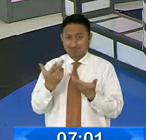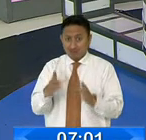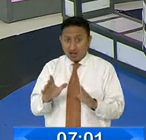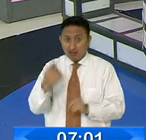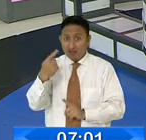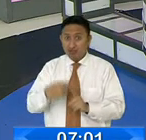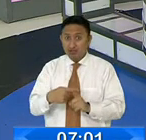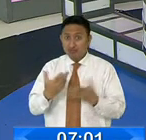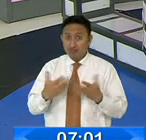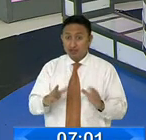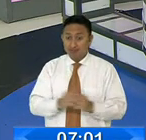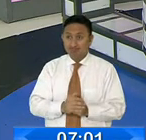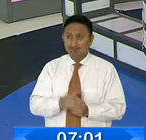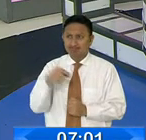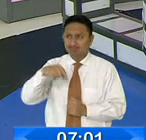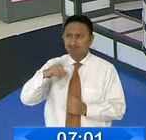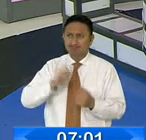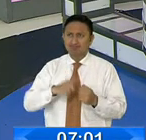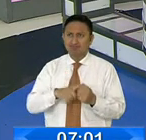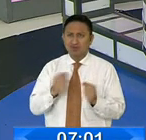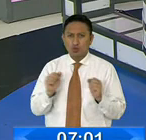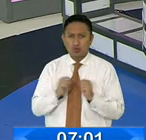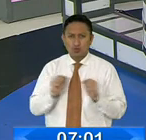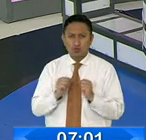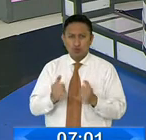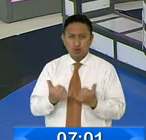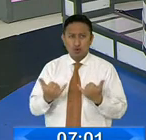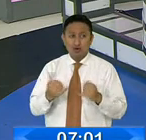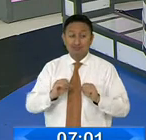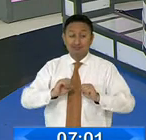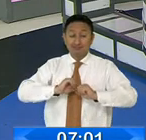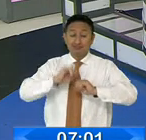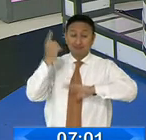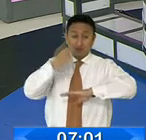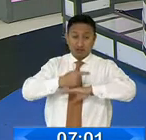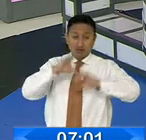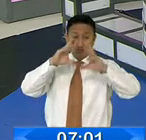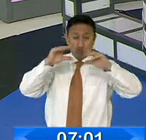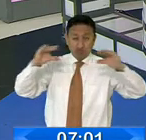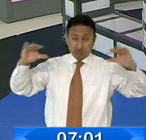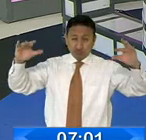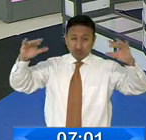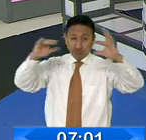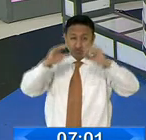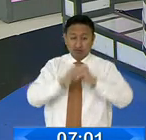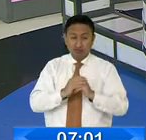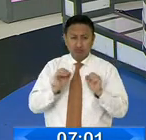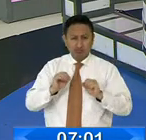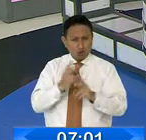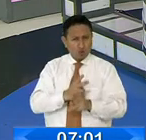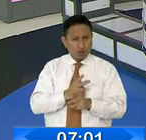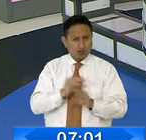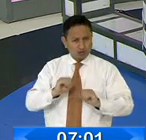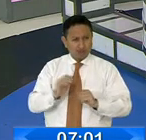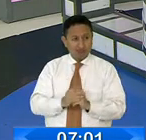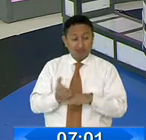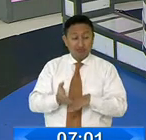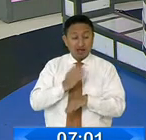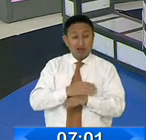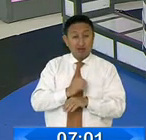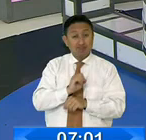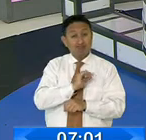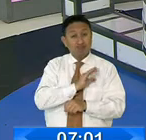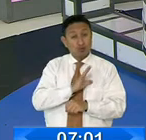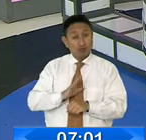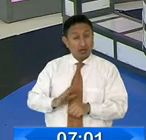mes. Fríecito el clima en la ciudad de Quito va a estar durado durante todo el día así que a tomar recaudos. Salir con paraguas y con una